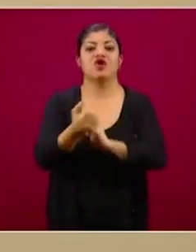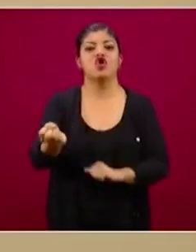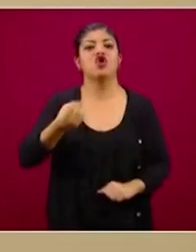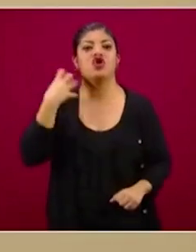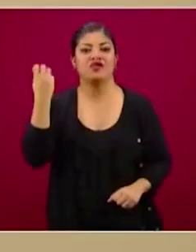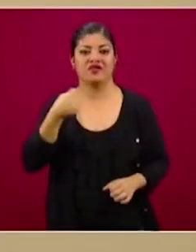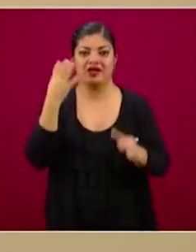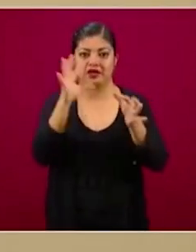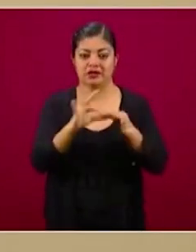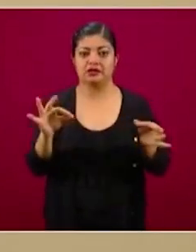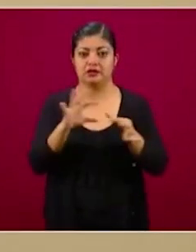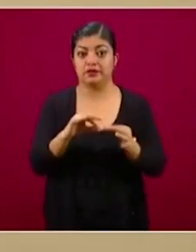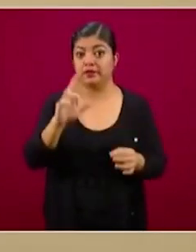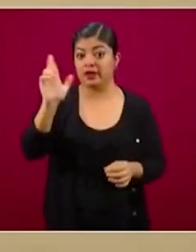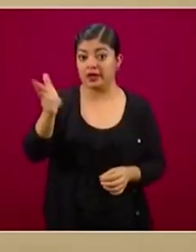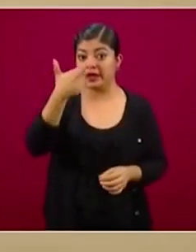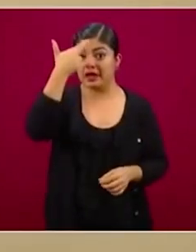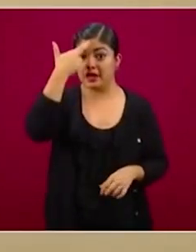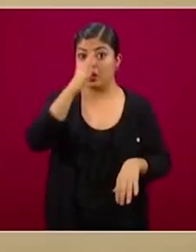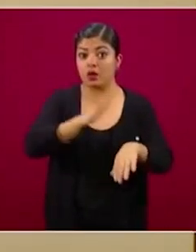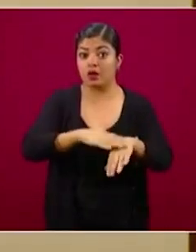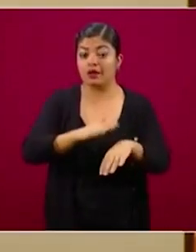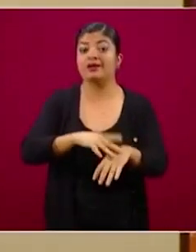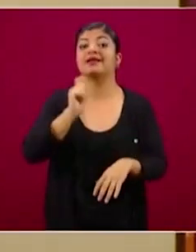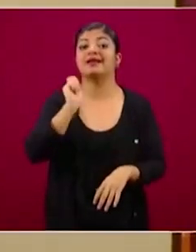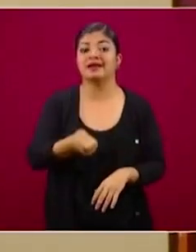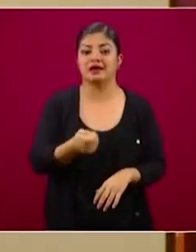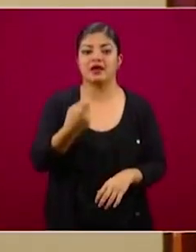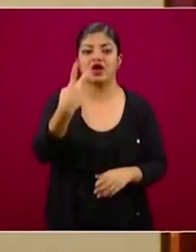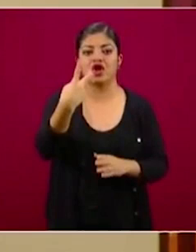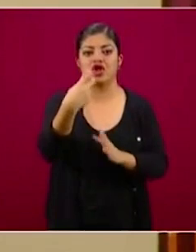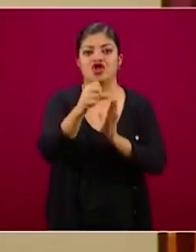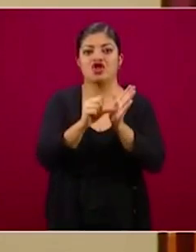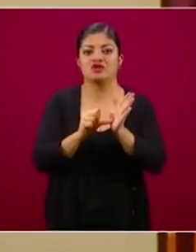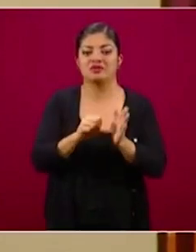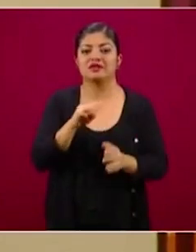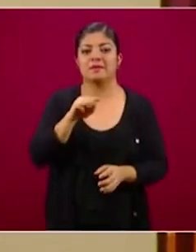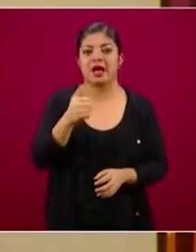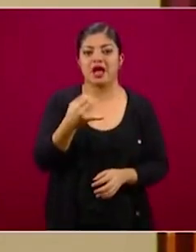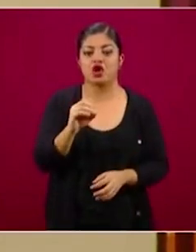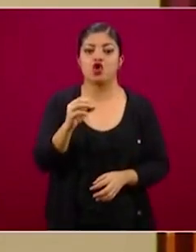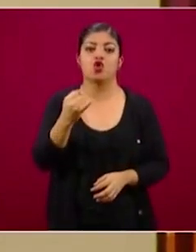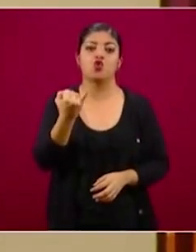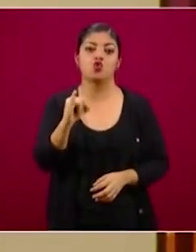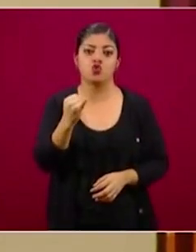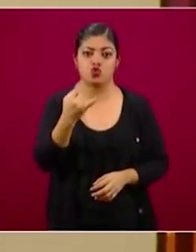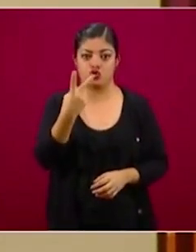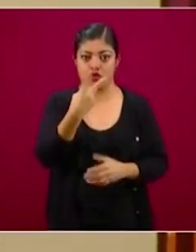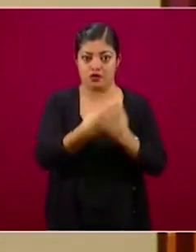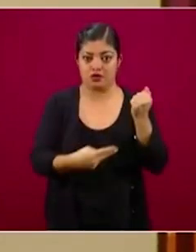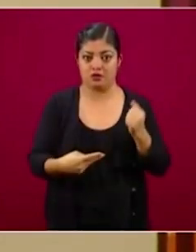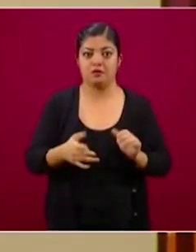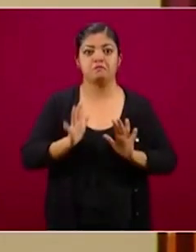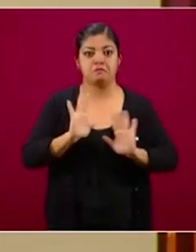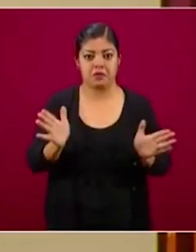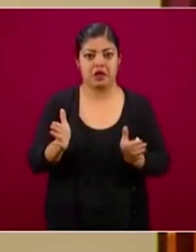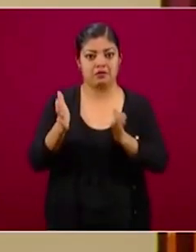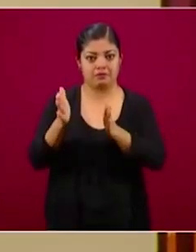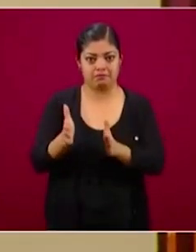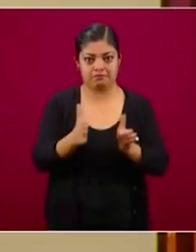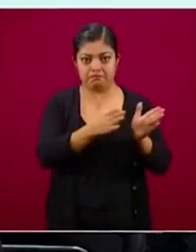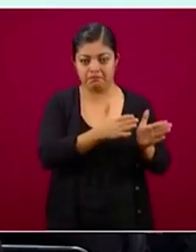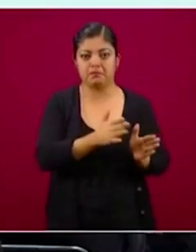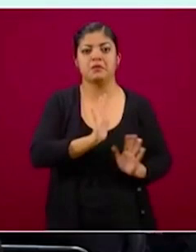pues recordar que se adelantó el pago del bimestre mayo y junio, se cumplió esta jornada,